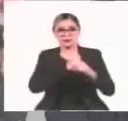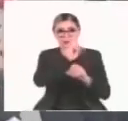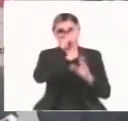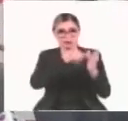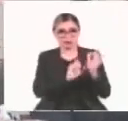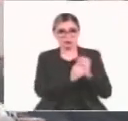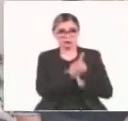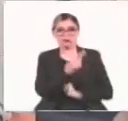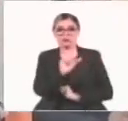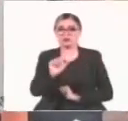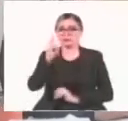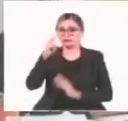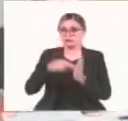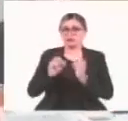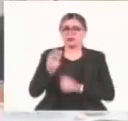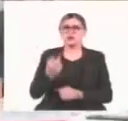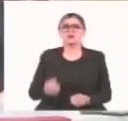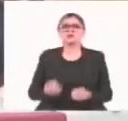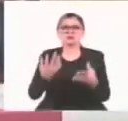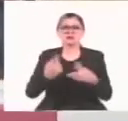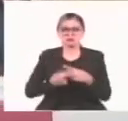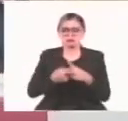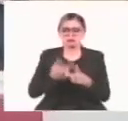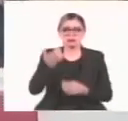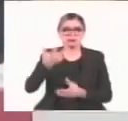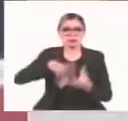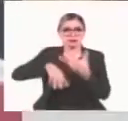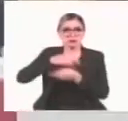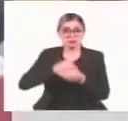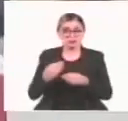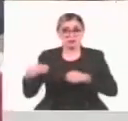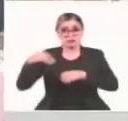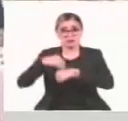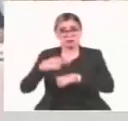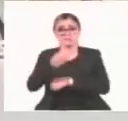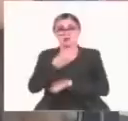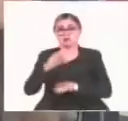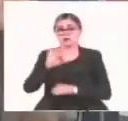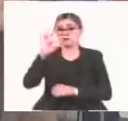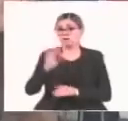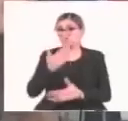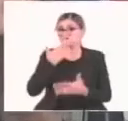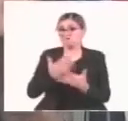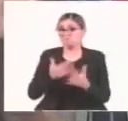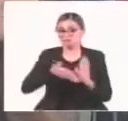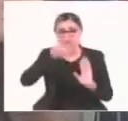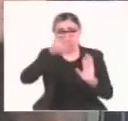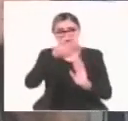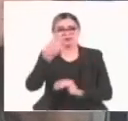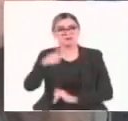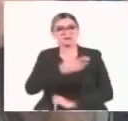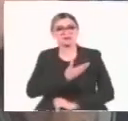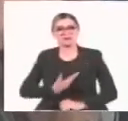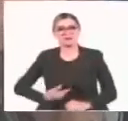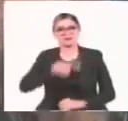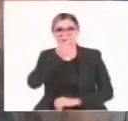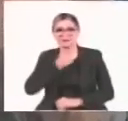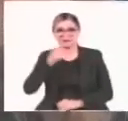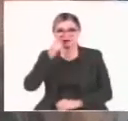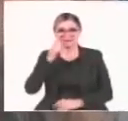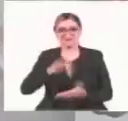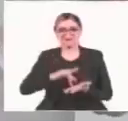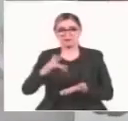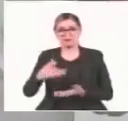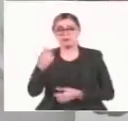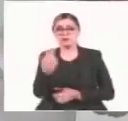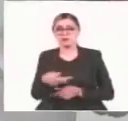2022, el presupuesto para realizar obra pública en Guadalajara incrementó más del 200%. Destacó el presidente municipal, Pablo Lemus